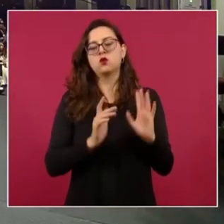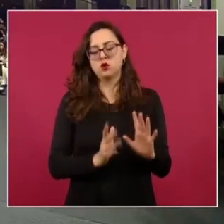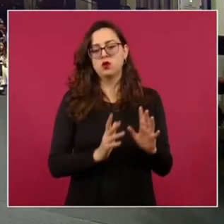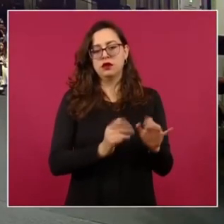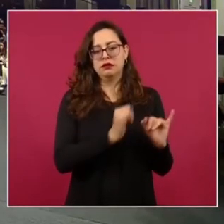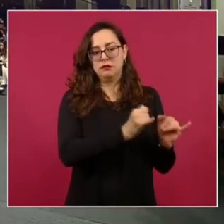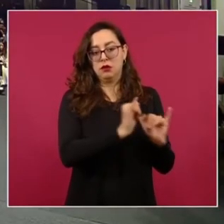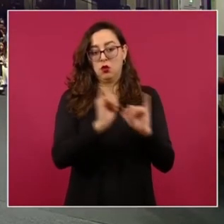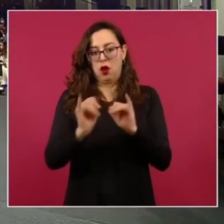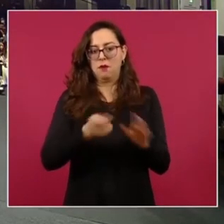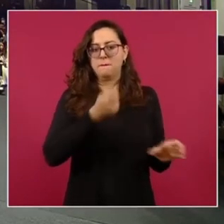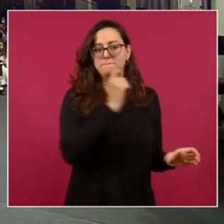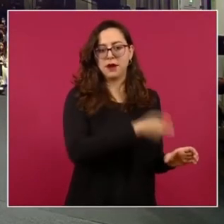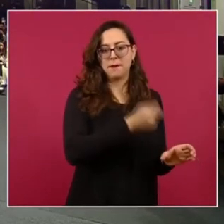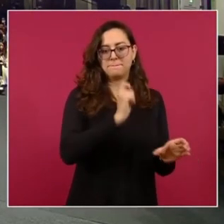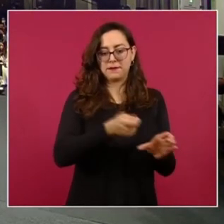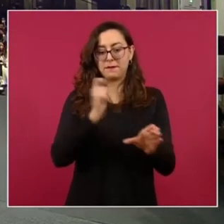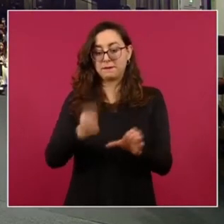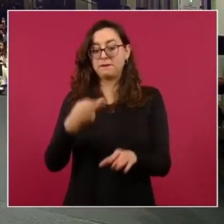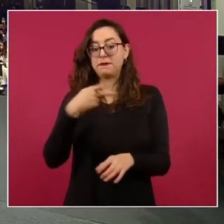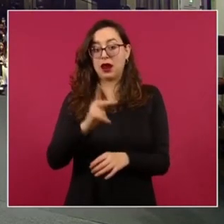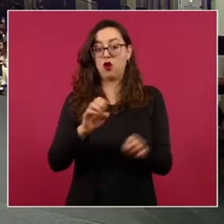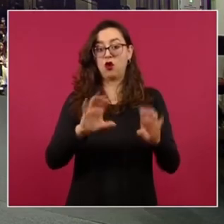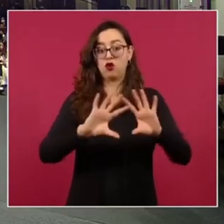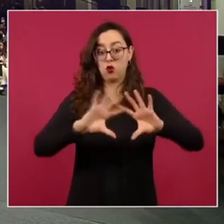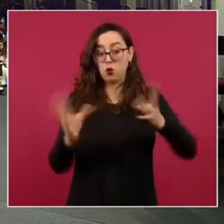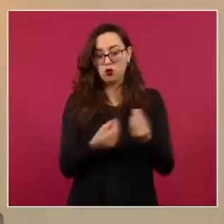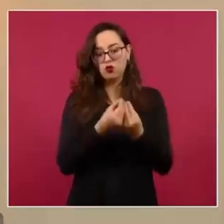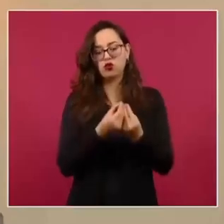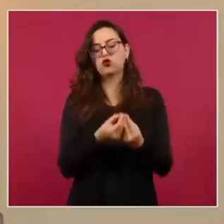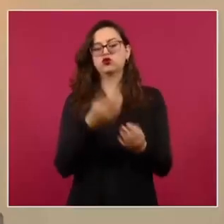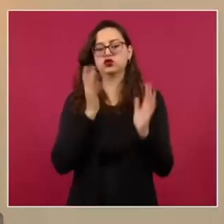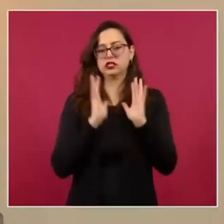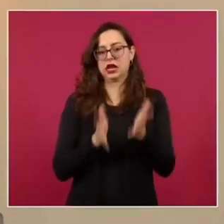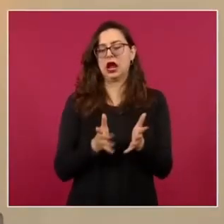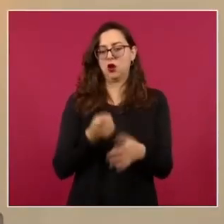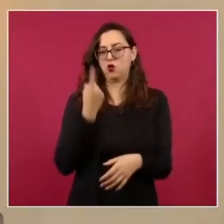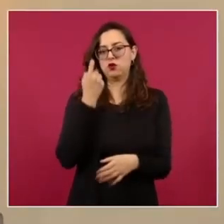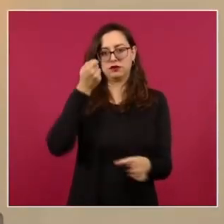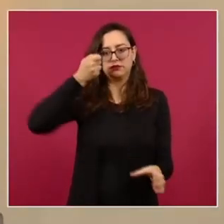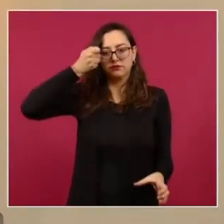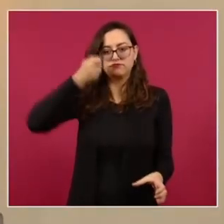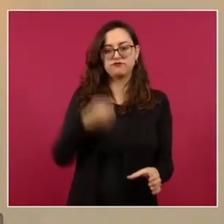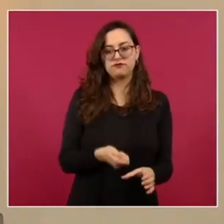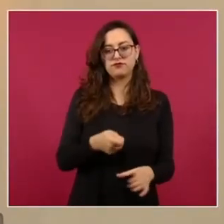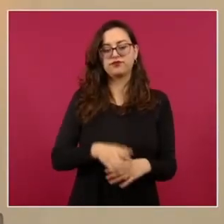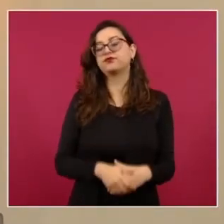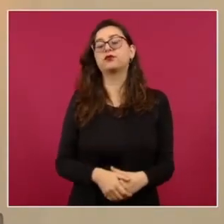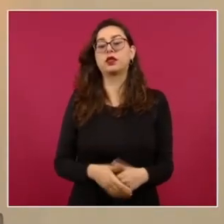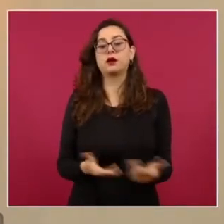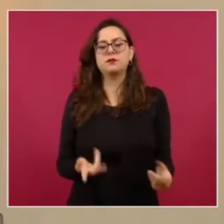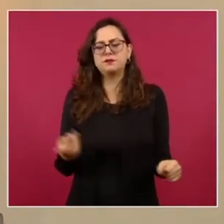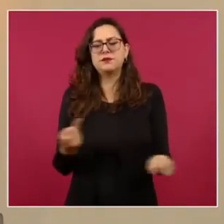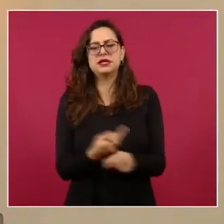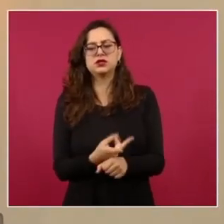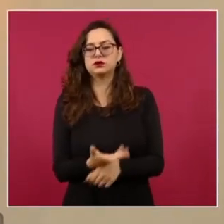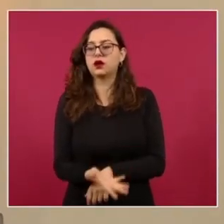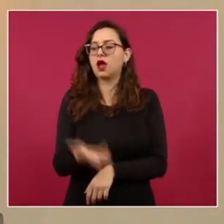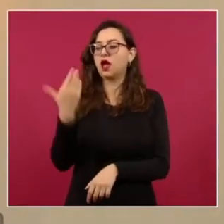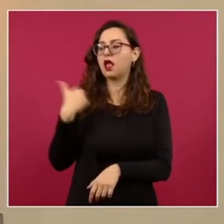Estas personas habrían privado el día 26 de marzo